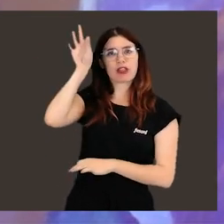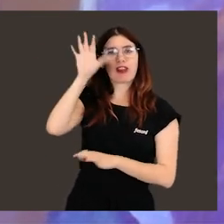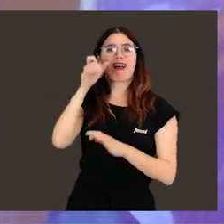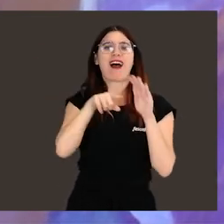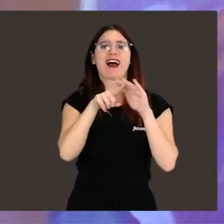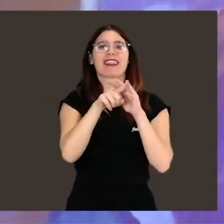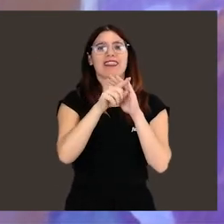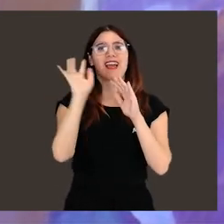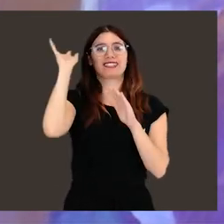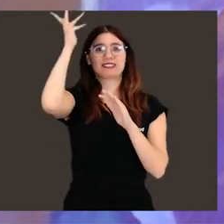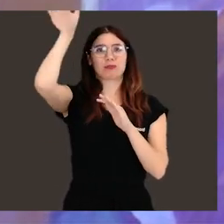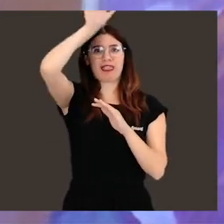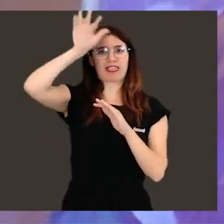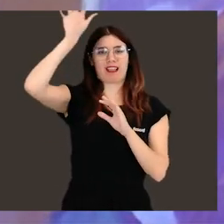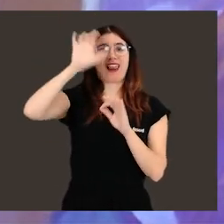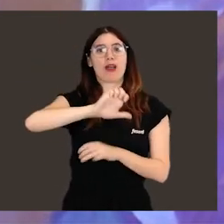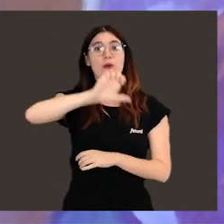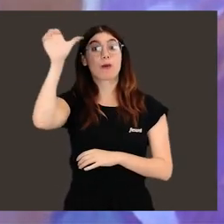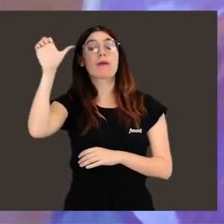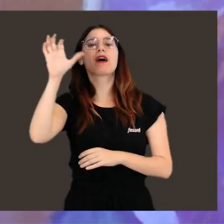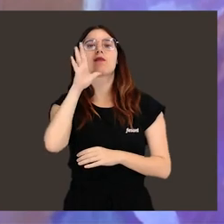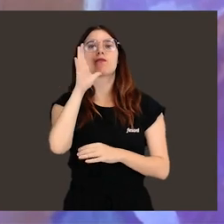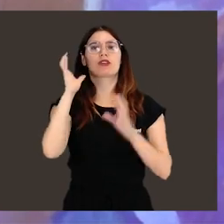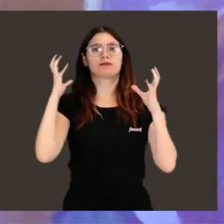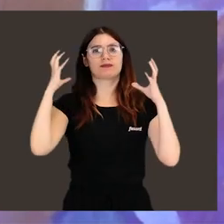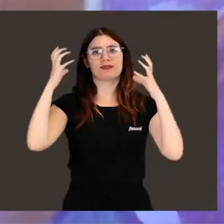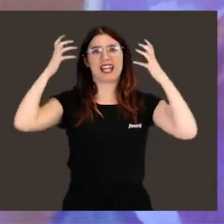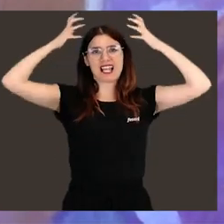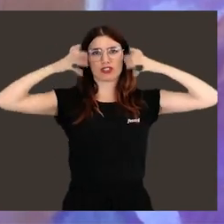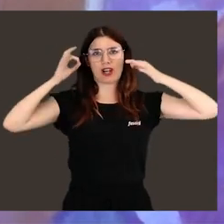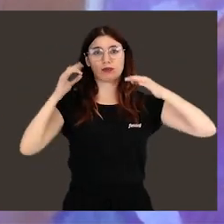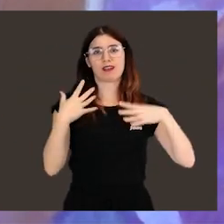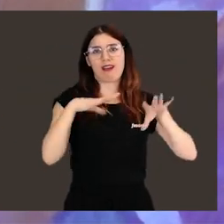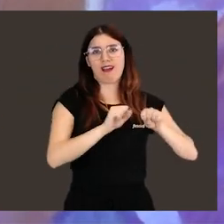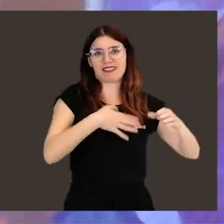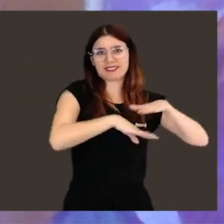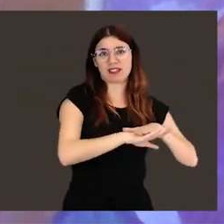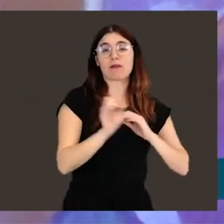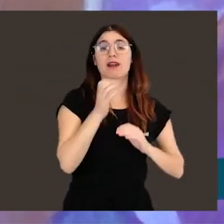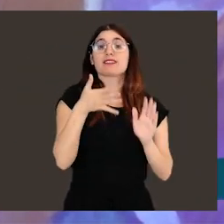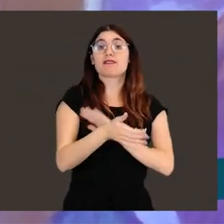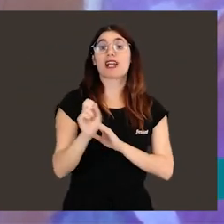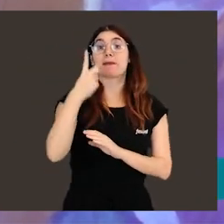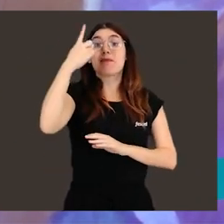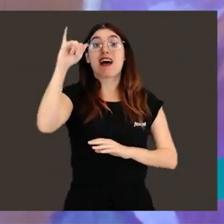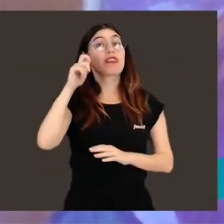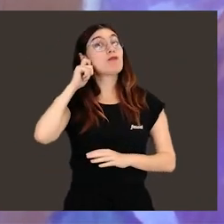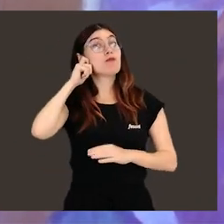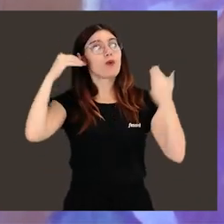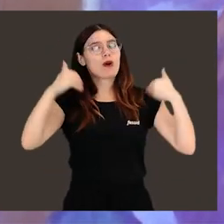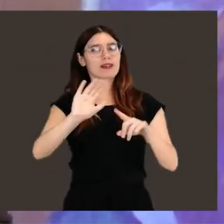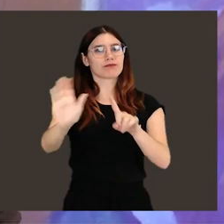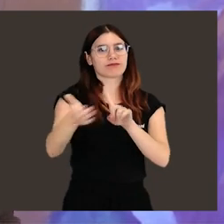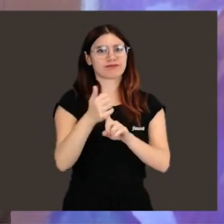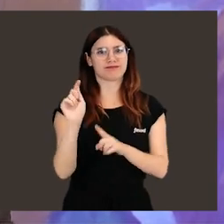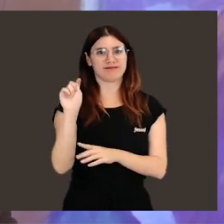fue seleccionada por la Agencia Espacial Europea como astronauta de reserva, convirtiéndose en la primera mujer